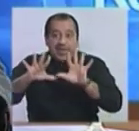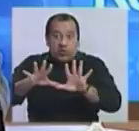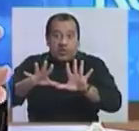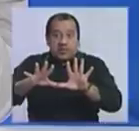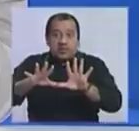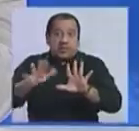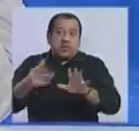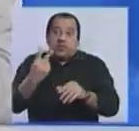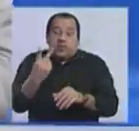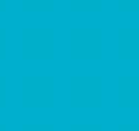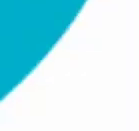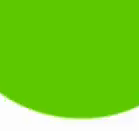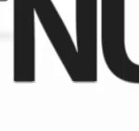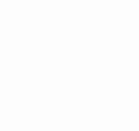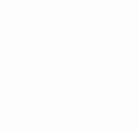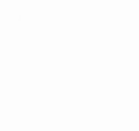salieron dos. Exacto.